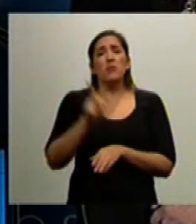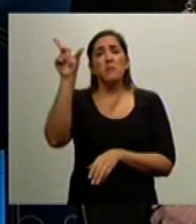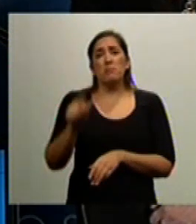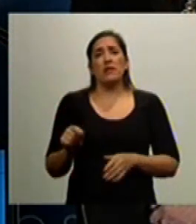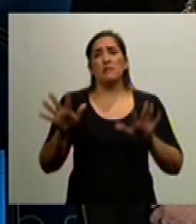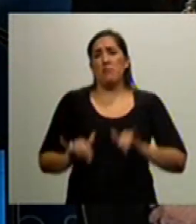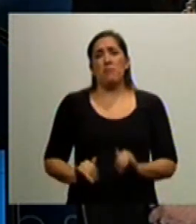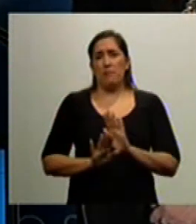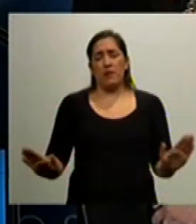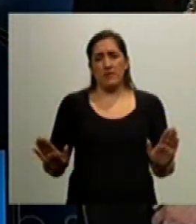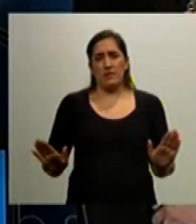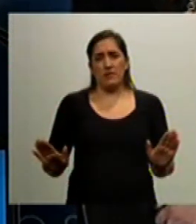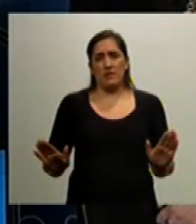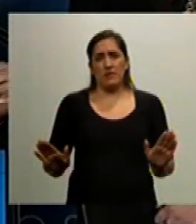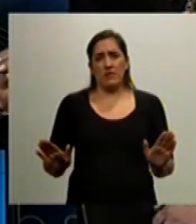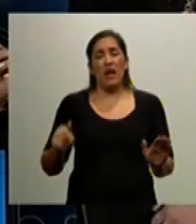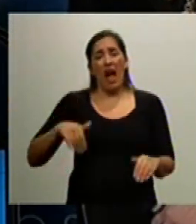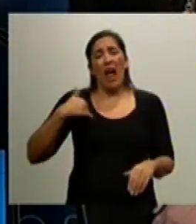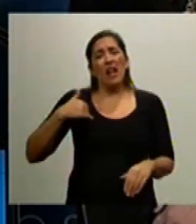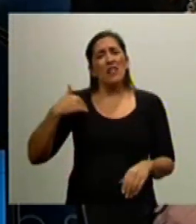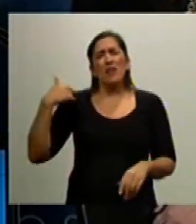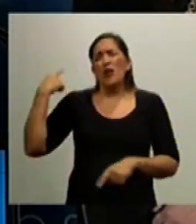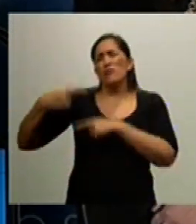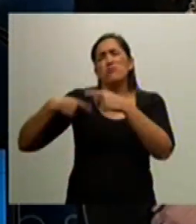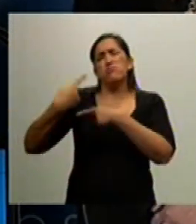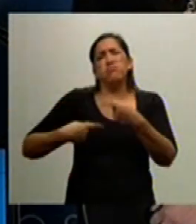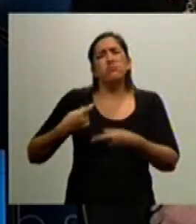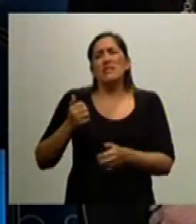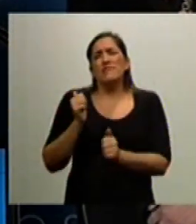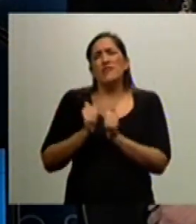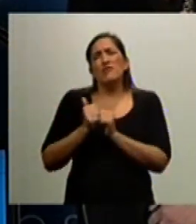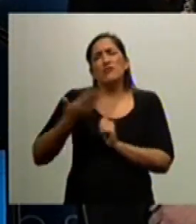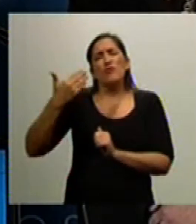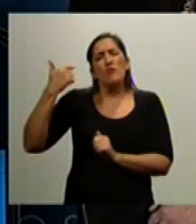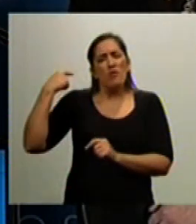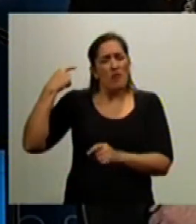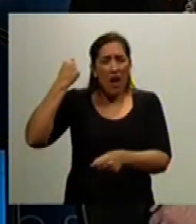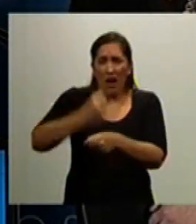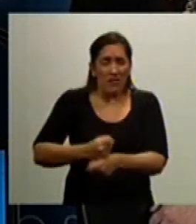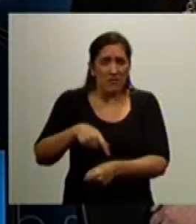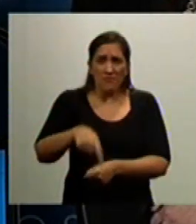es un país que en su historia ha hecho